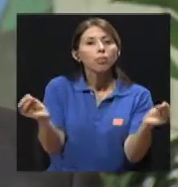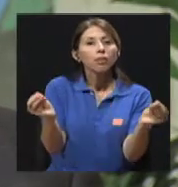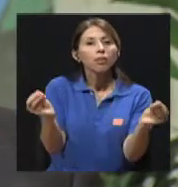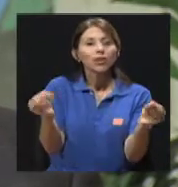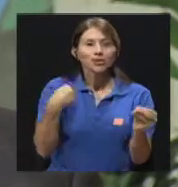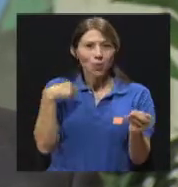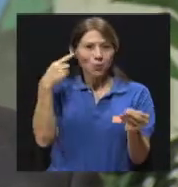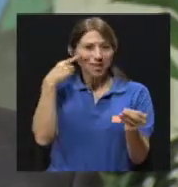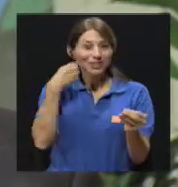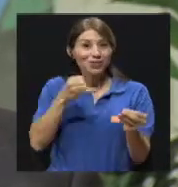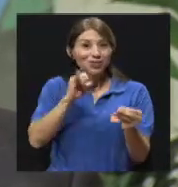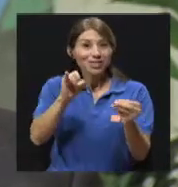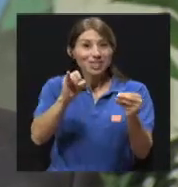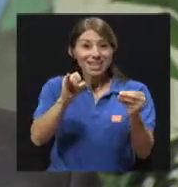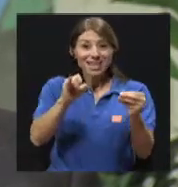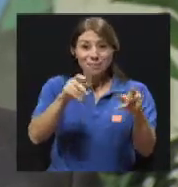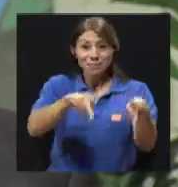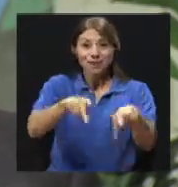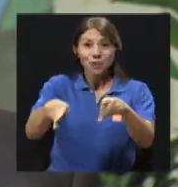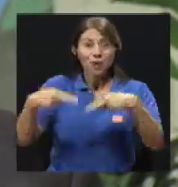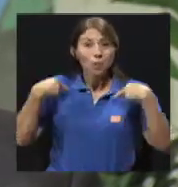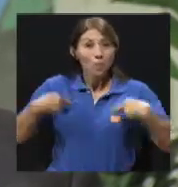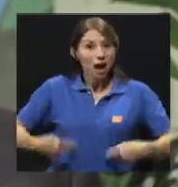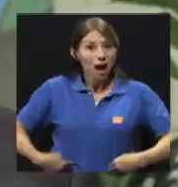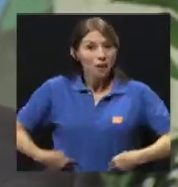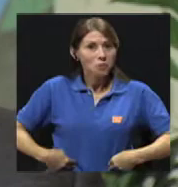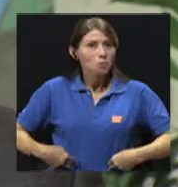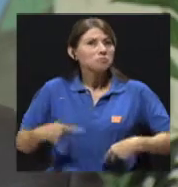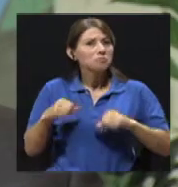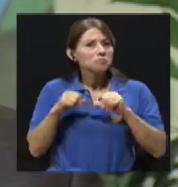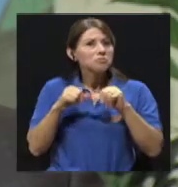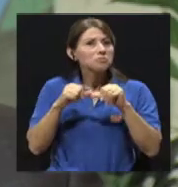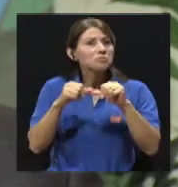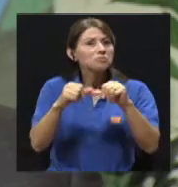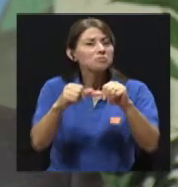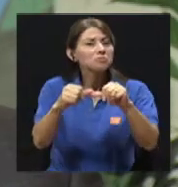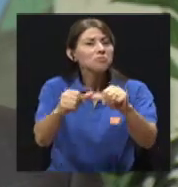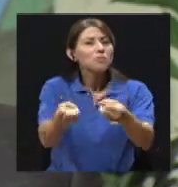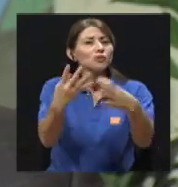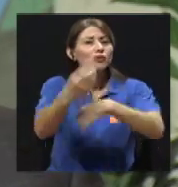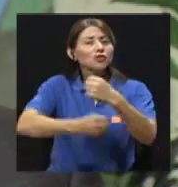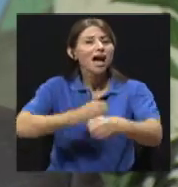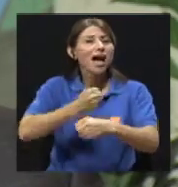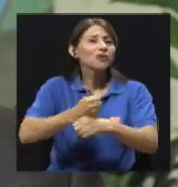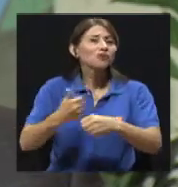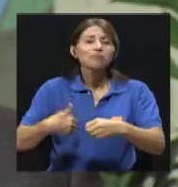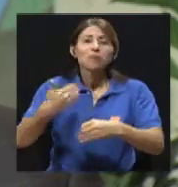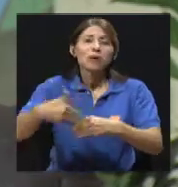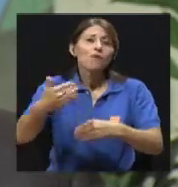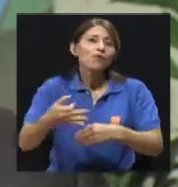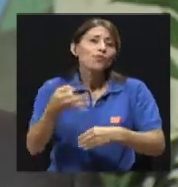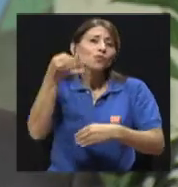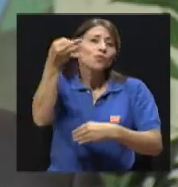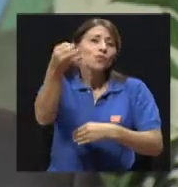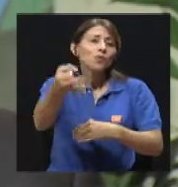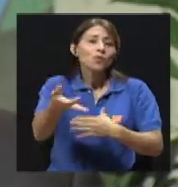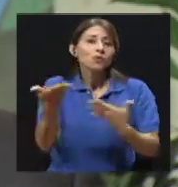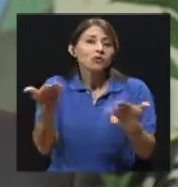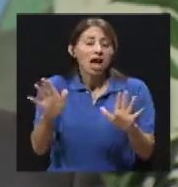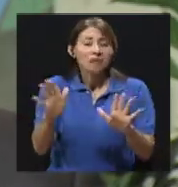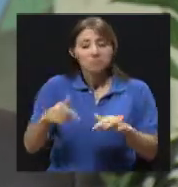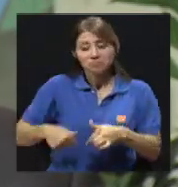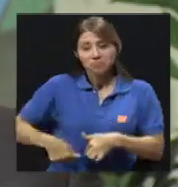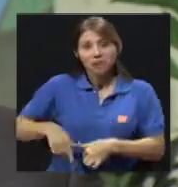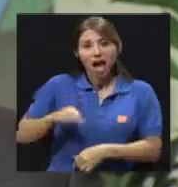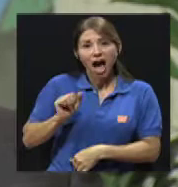vaya a desaparecer, porque es un órgano que en principio era inmunológico, un